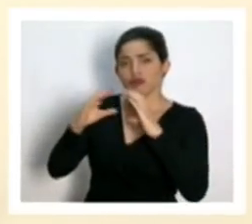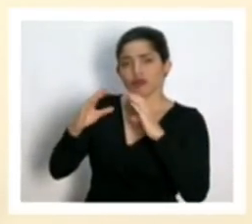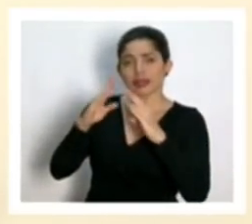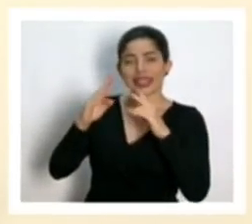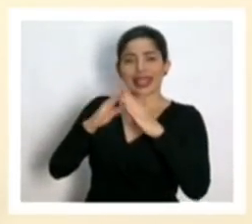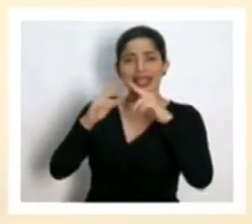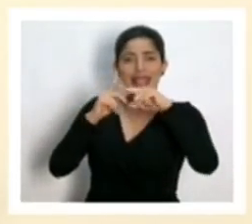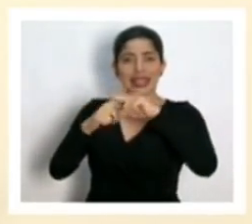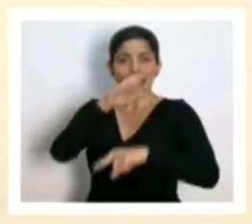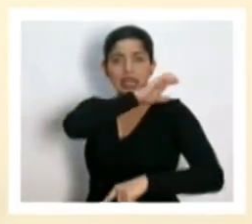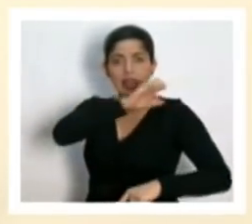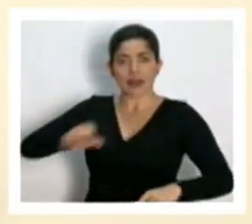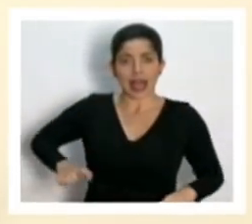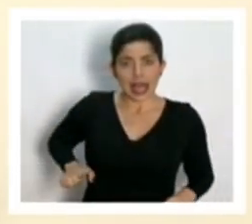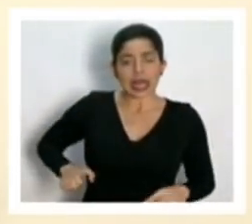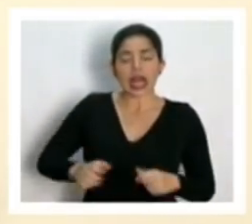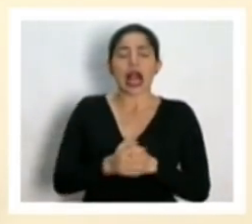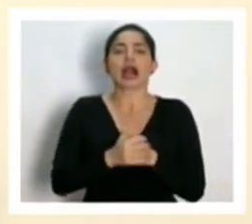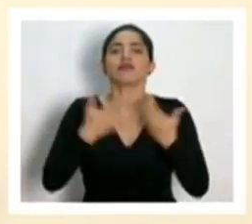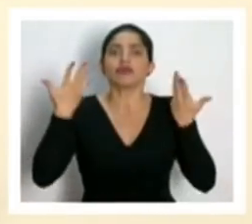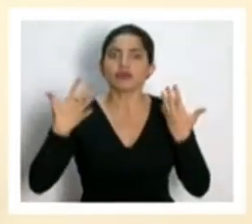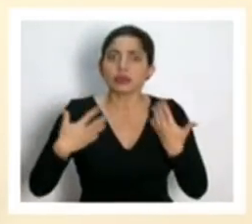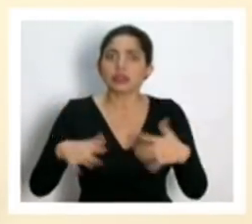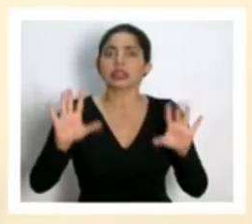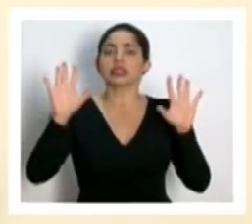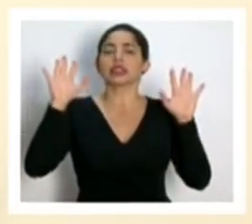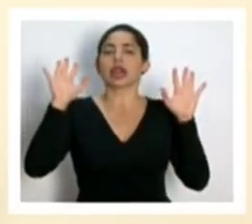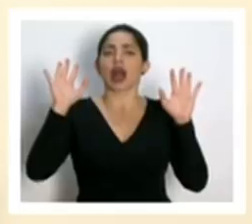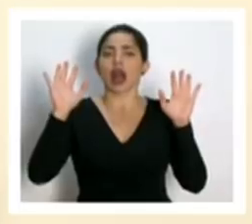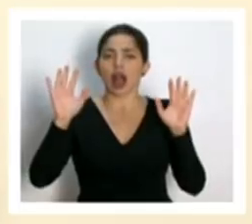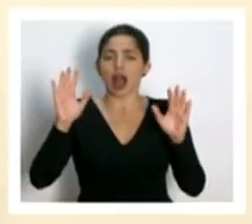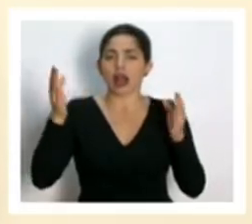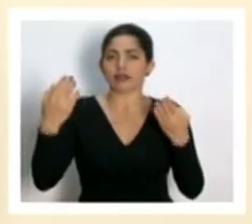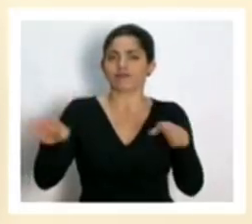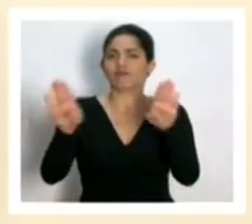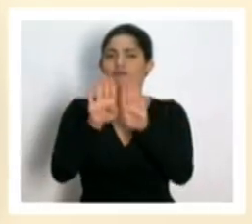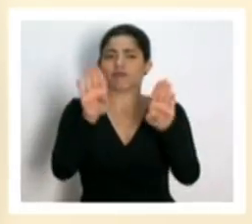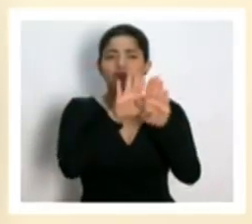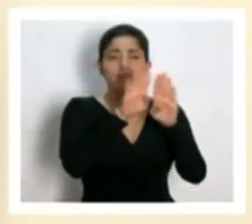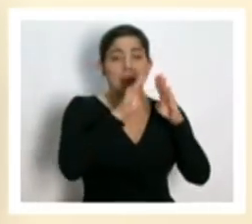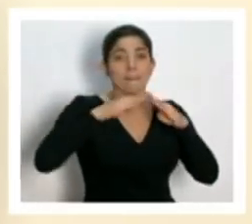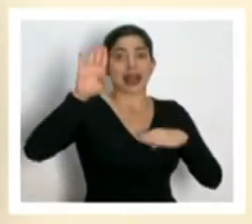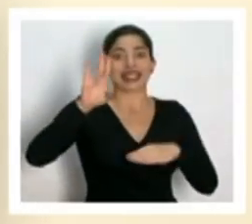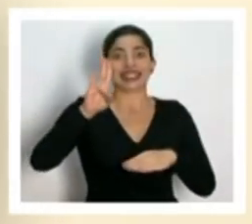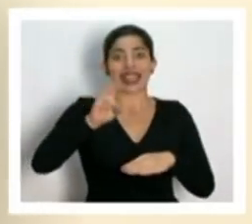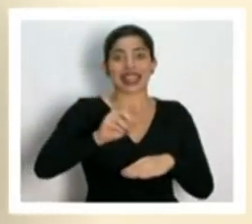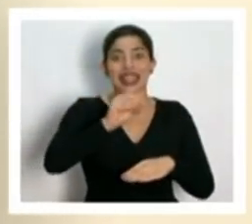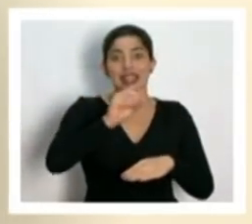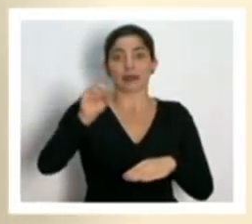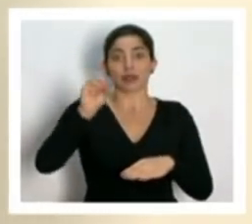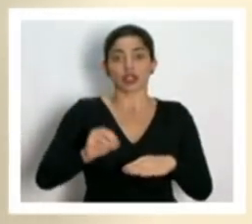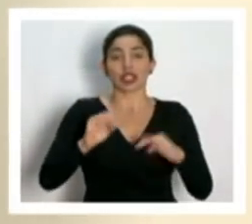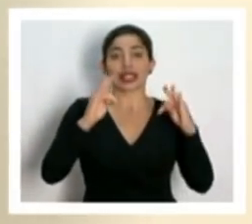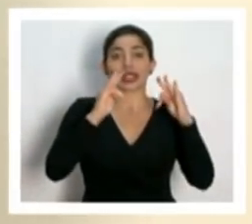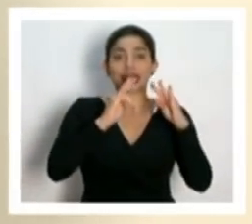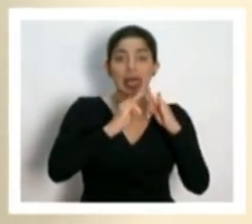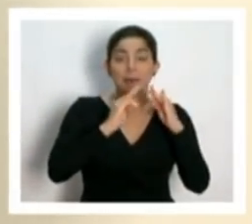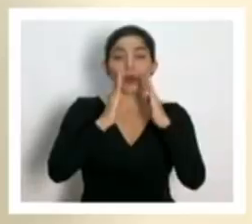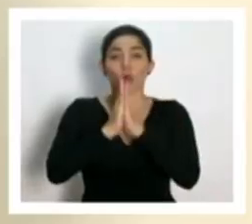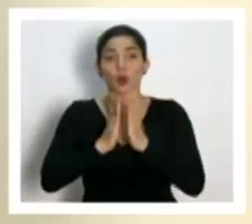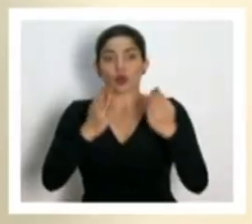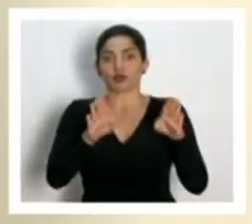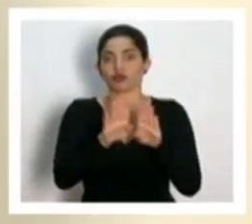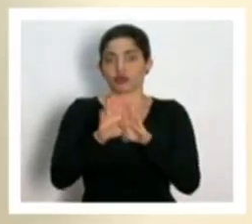evangélicas, y ya se ha dado un cierre de más del 70% de templos y cultos.